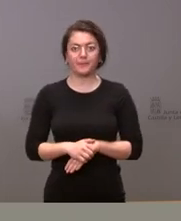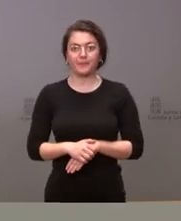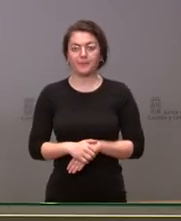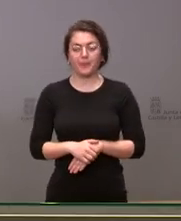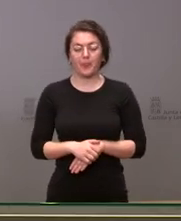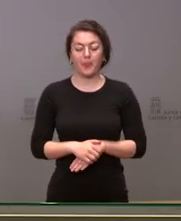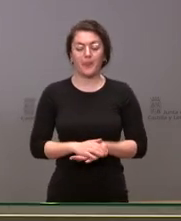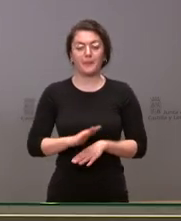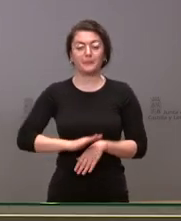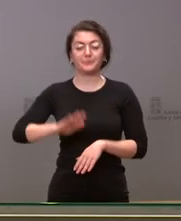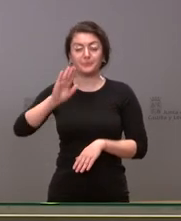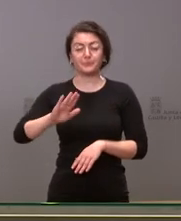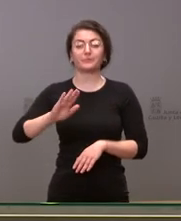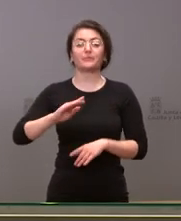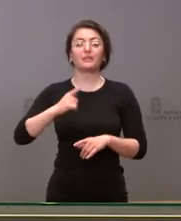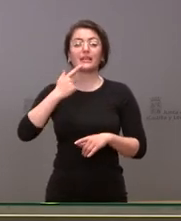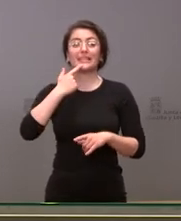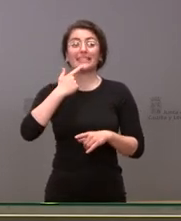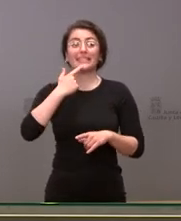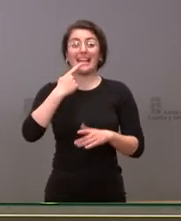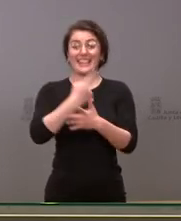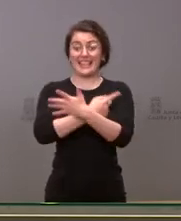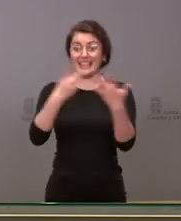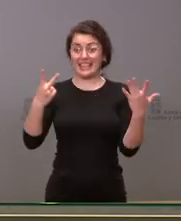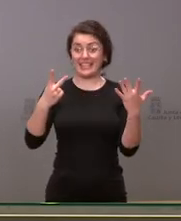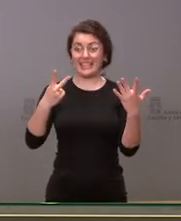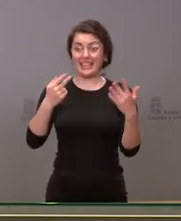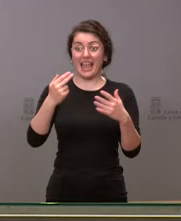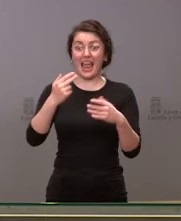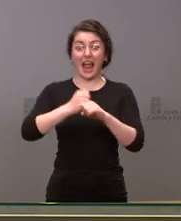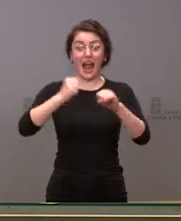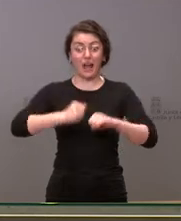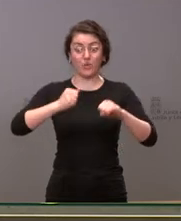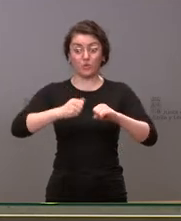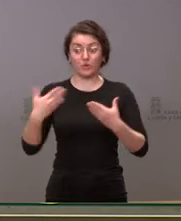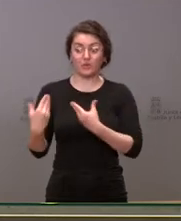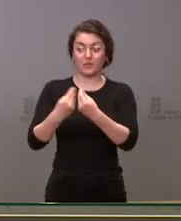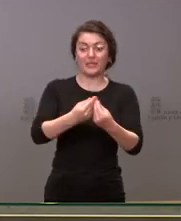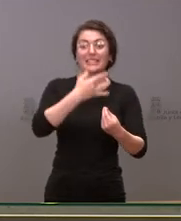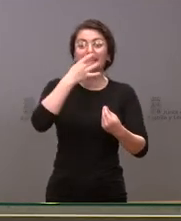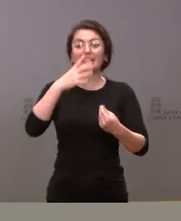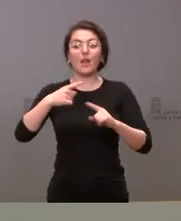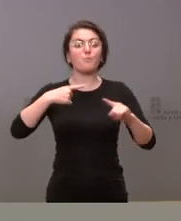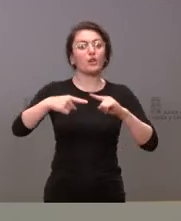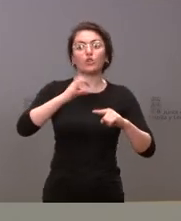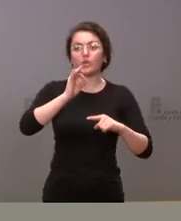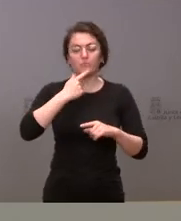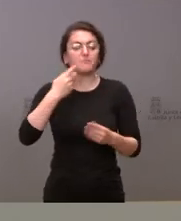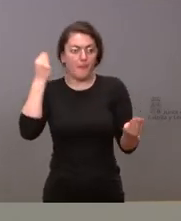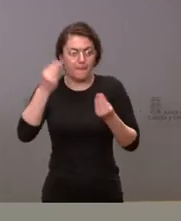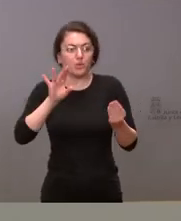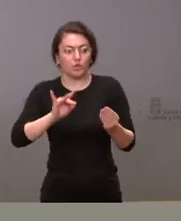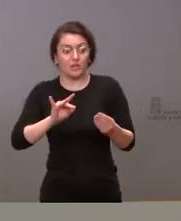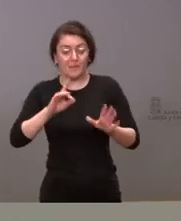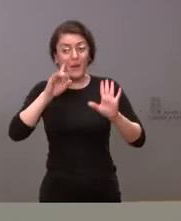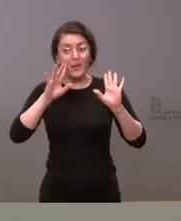si entendemos que los 17 adultos que les acompañan son los monitores que había en ese orfanato yo entiendo que sí aunque